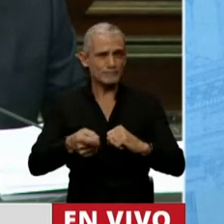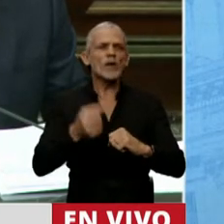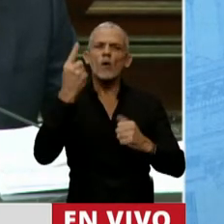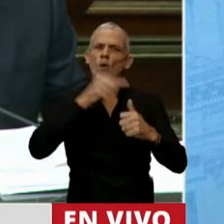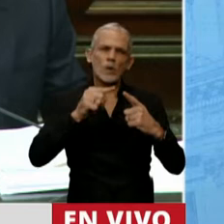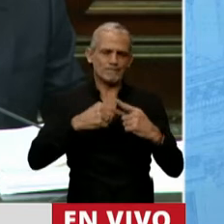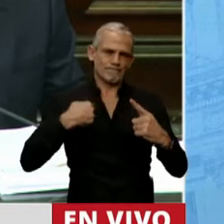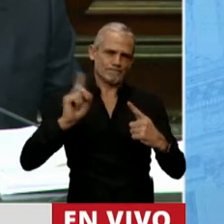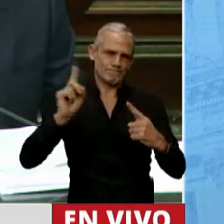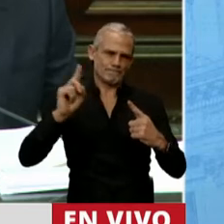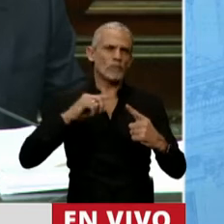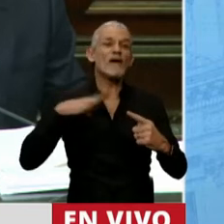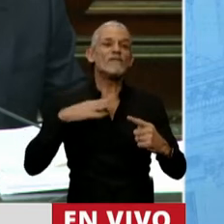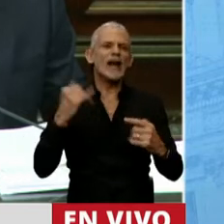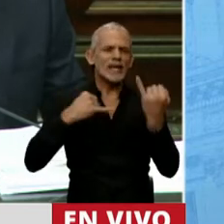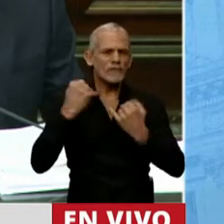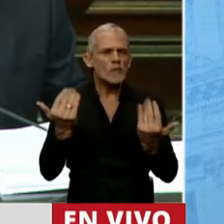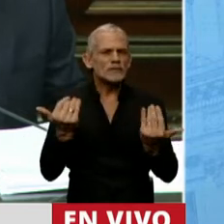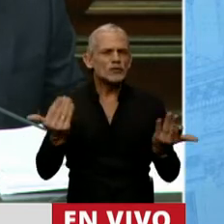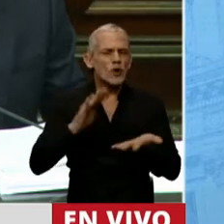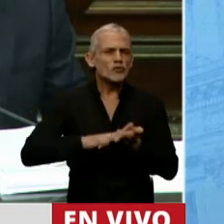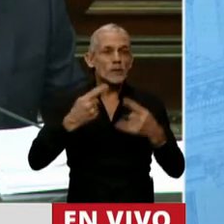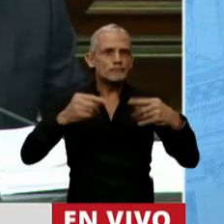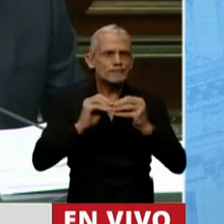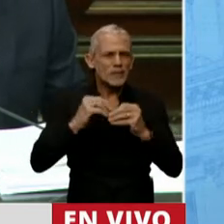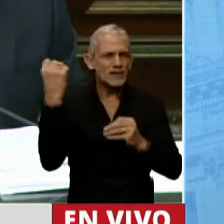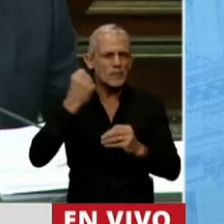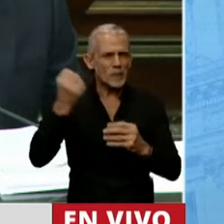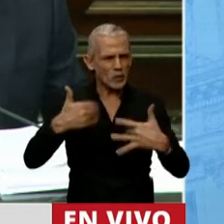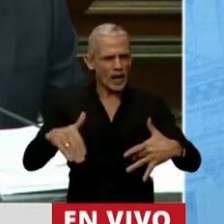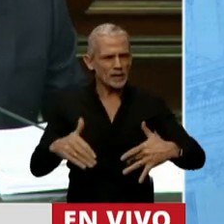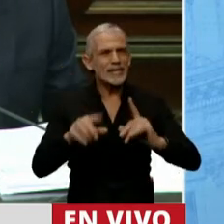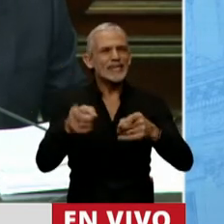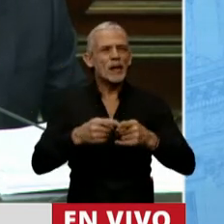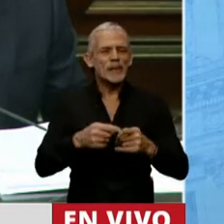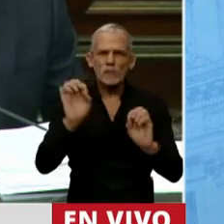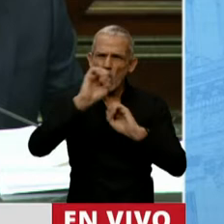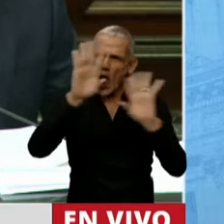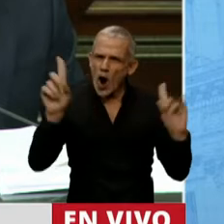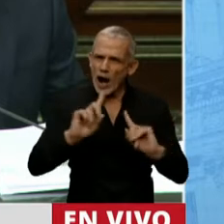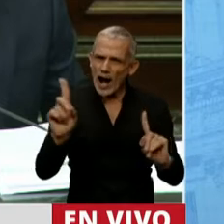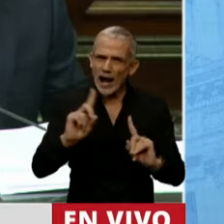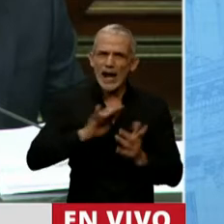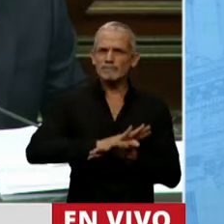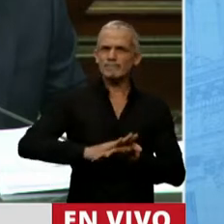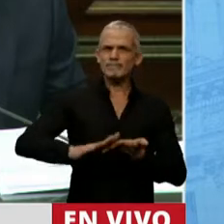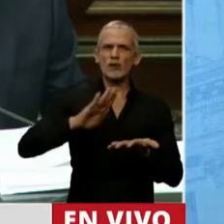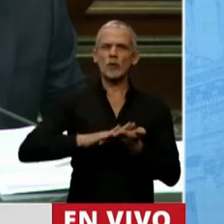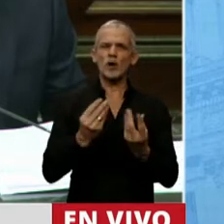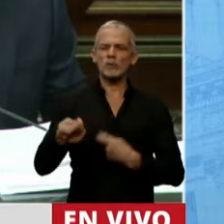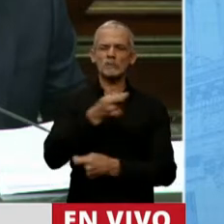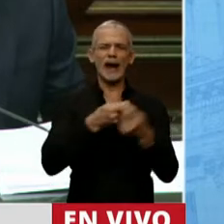Una de ellas es la falta de información en cuestiones importantes y, en general, la poca transparencia en la gestión de la pandemia.